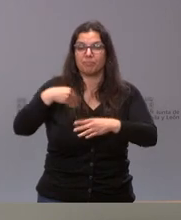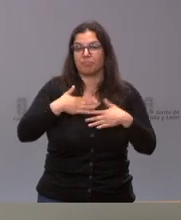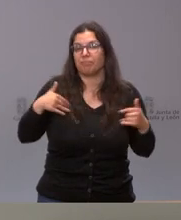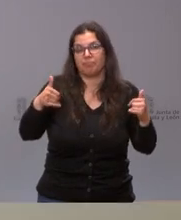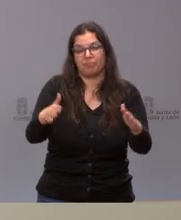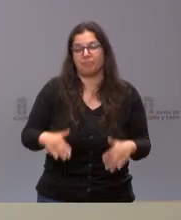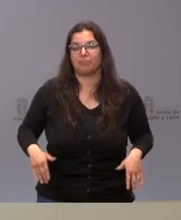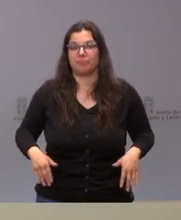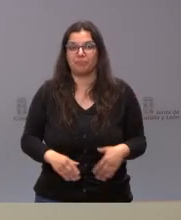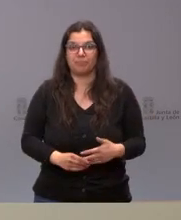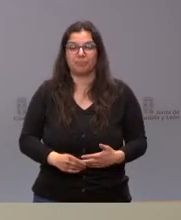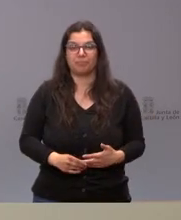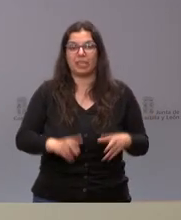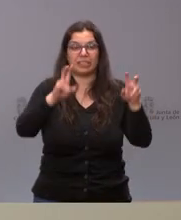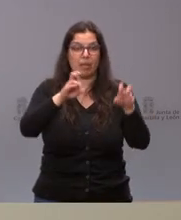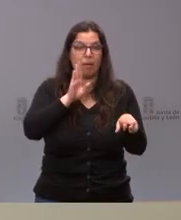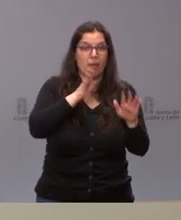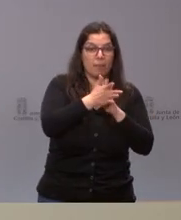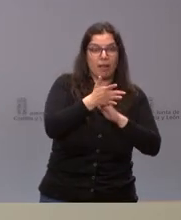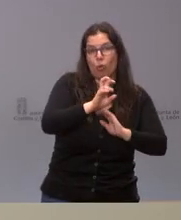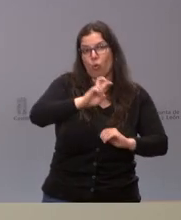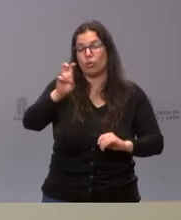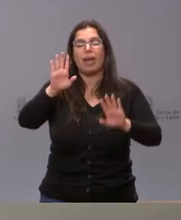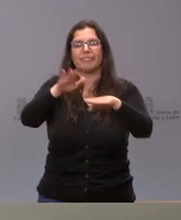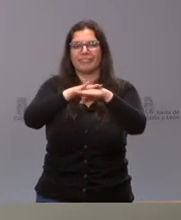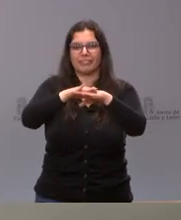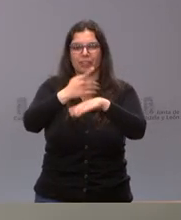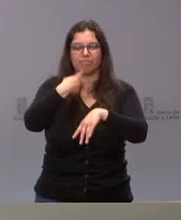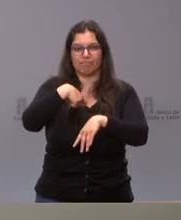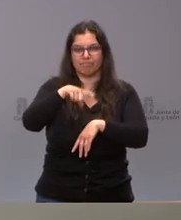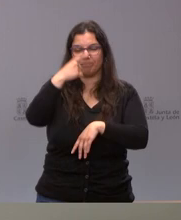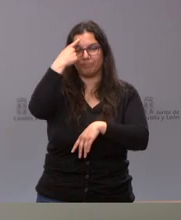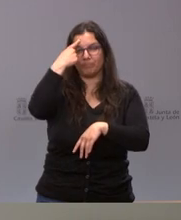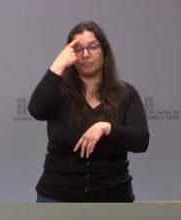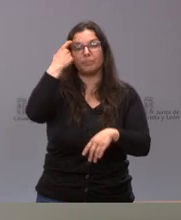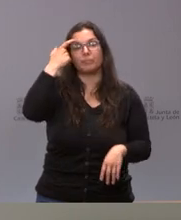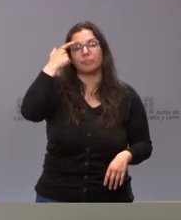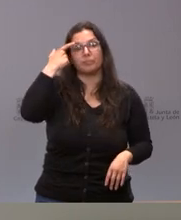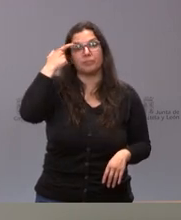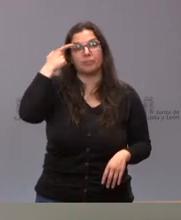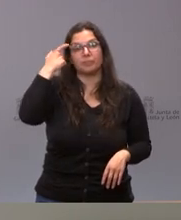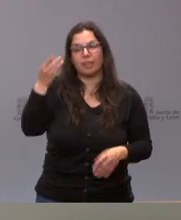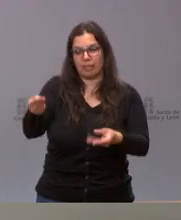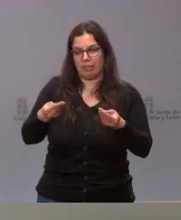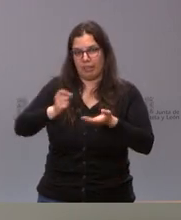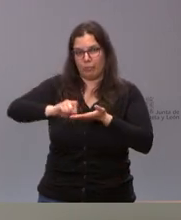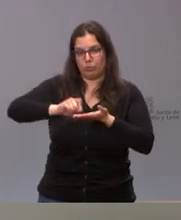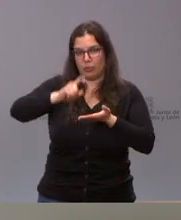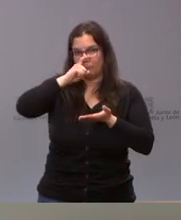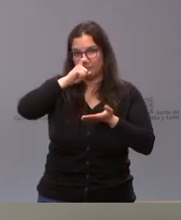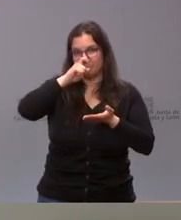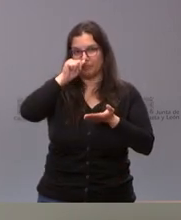formular sobre estas cuestiones o sobre cualquier otra. Perdón, finalmente, que se me había olvidado que lo tengo aquí apuntado,